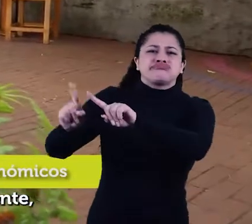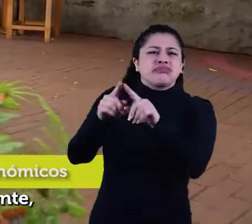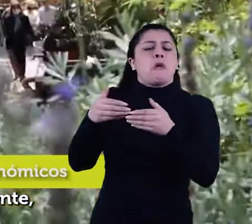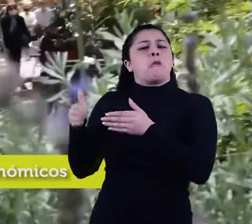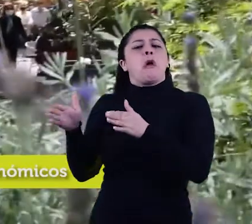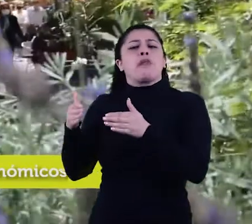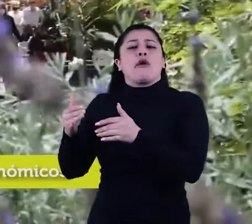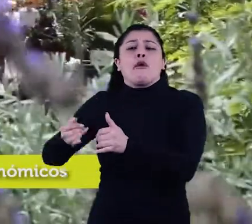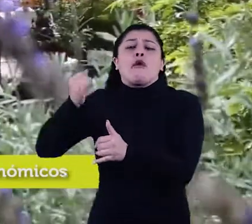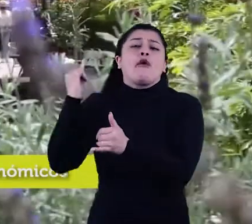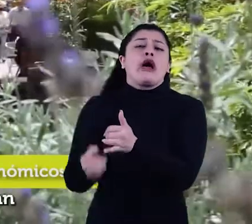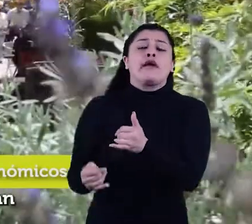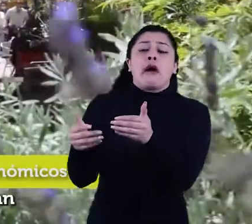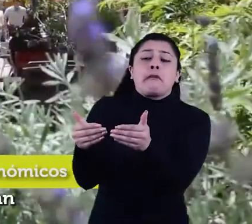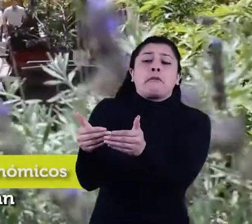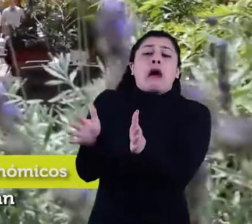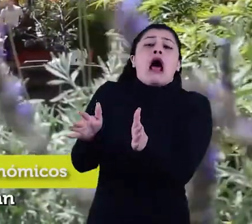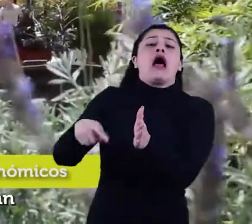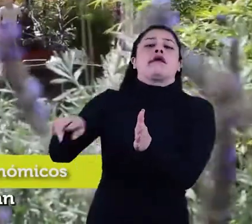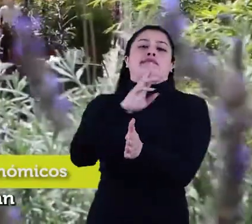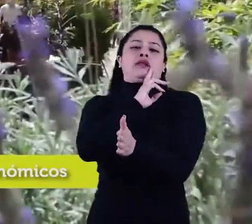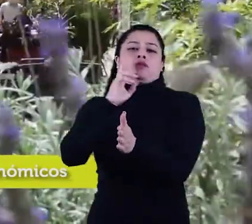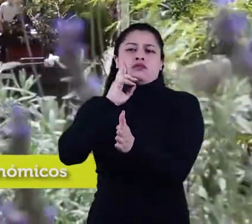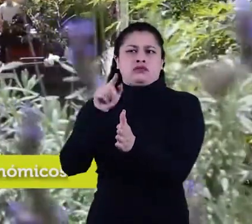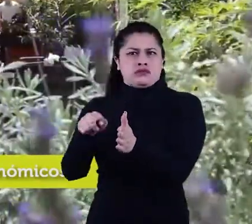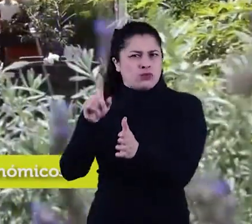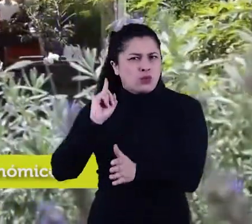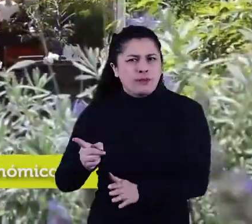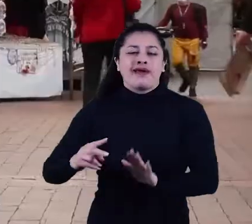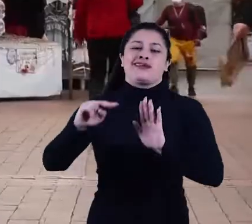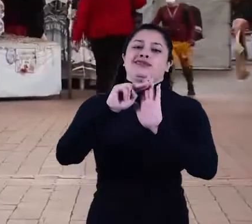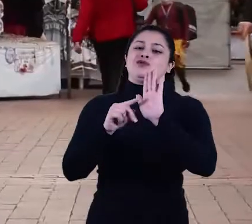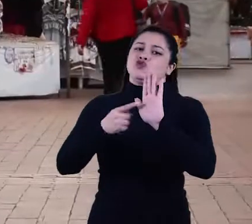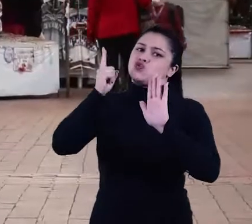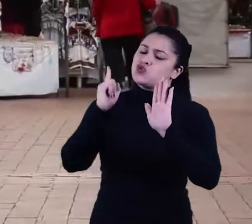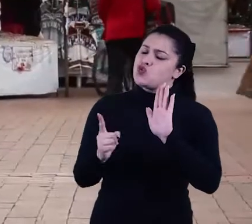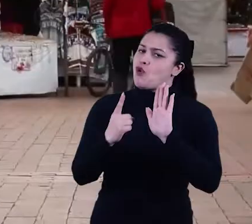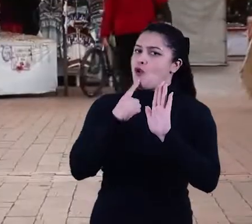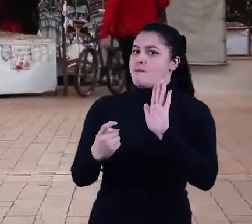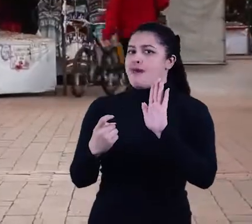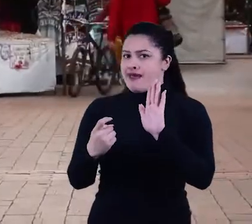paulatinamente, pero sobre todo los espacios cerrados seguían estando muy restringidos.